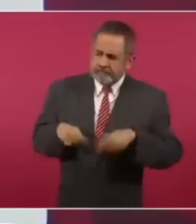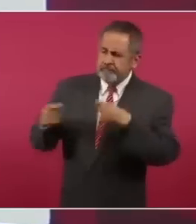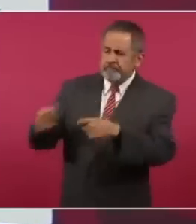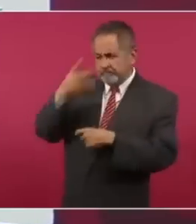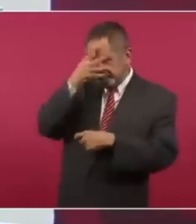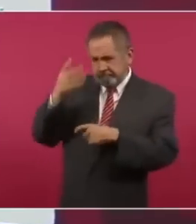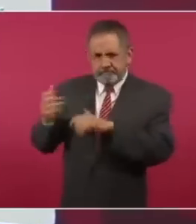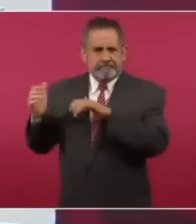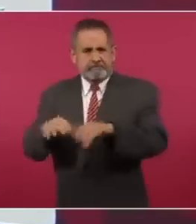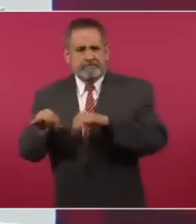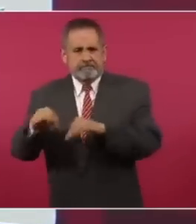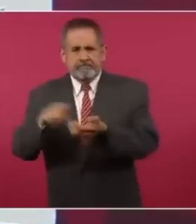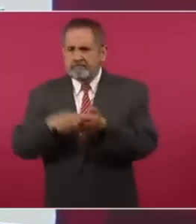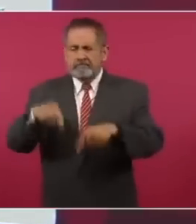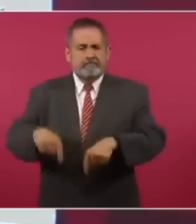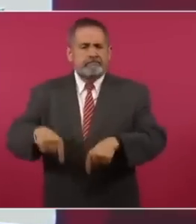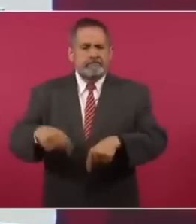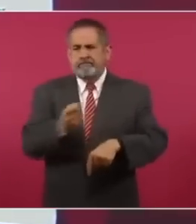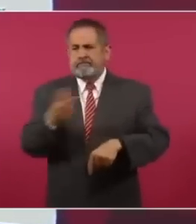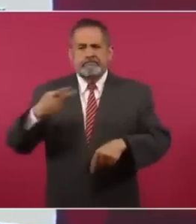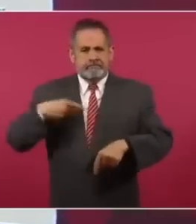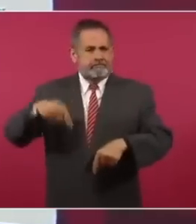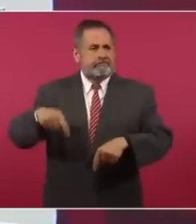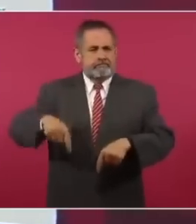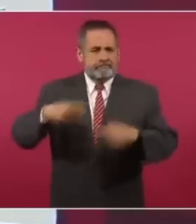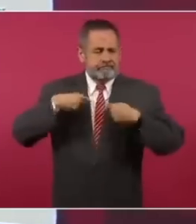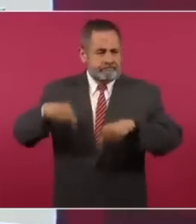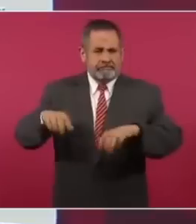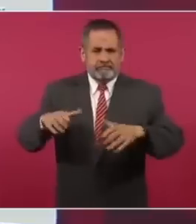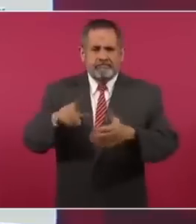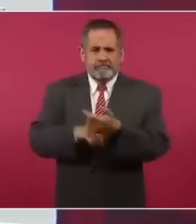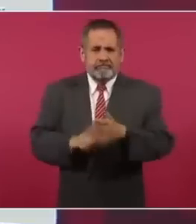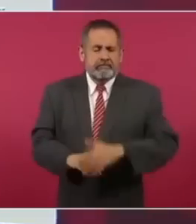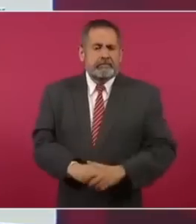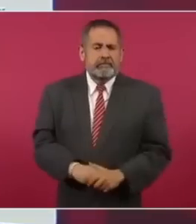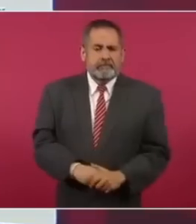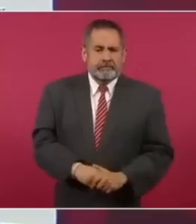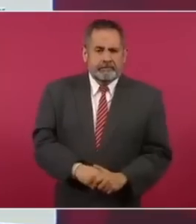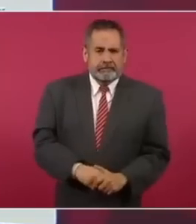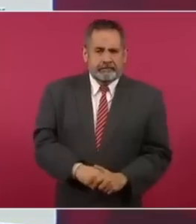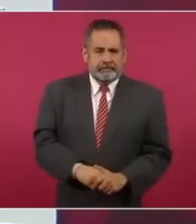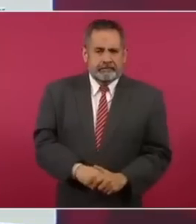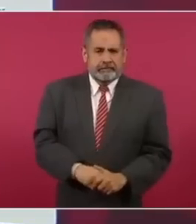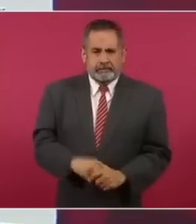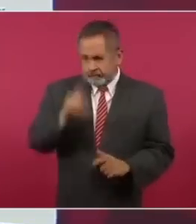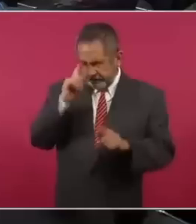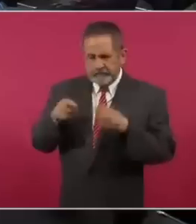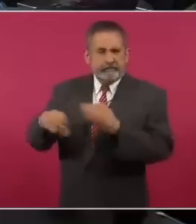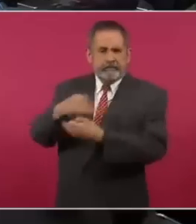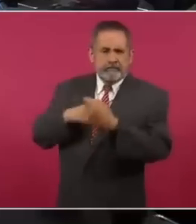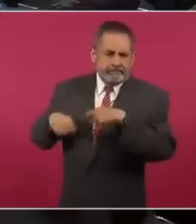ocupación a muchos trabajadores, para todos,